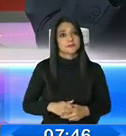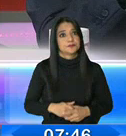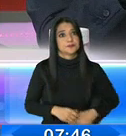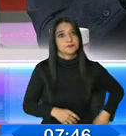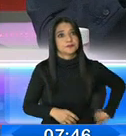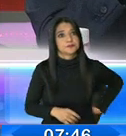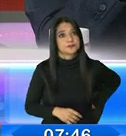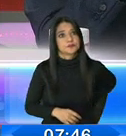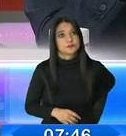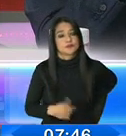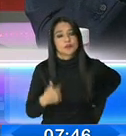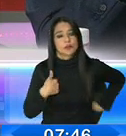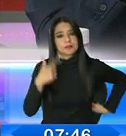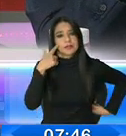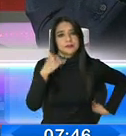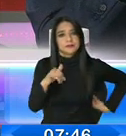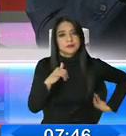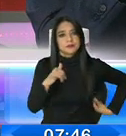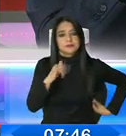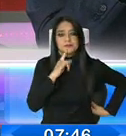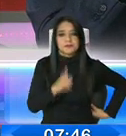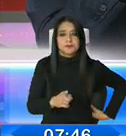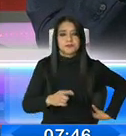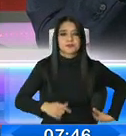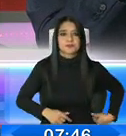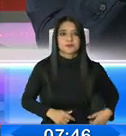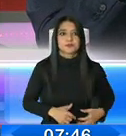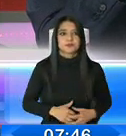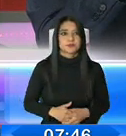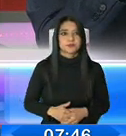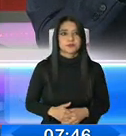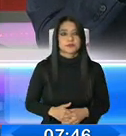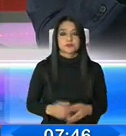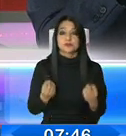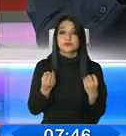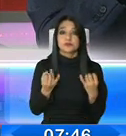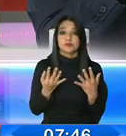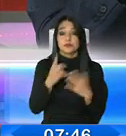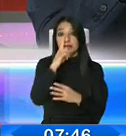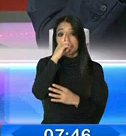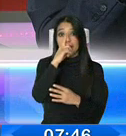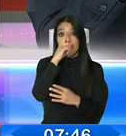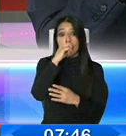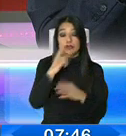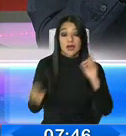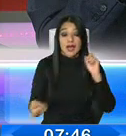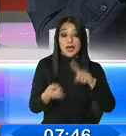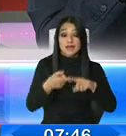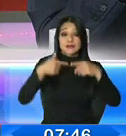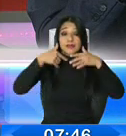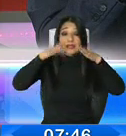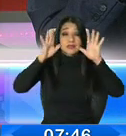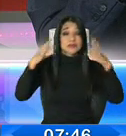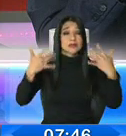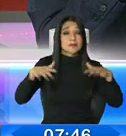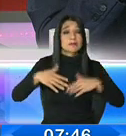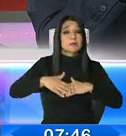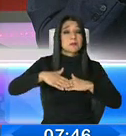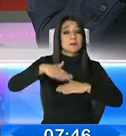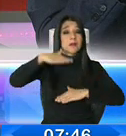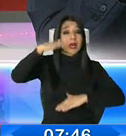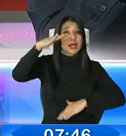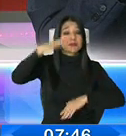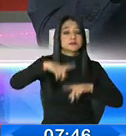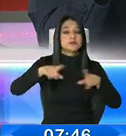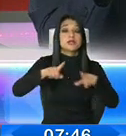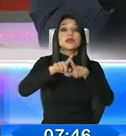Yo pienso igual que usted, lamentablemente las cifras que lleguemos a diciembre, a final de año, van a depender